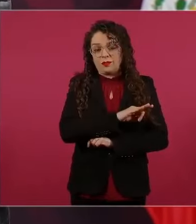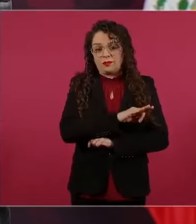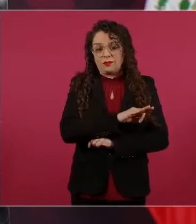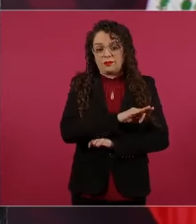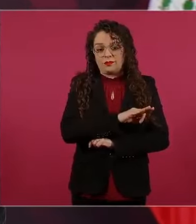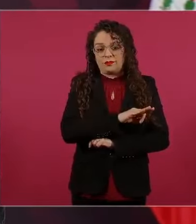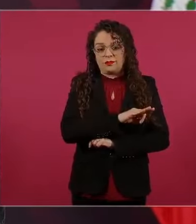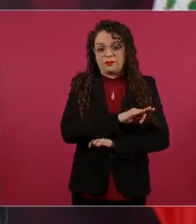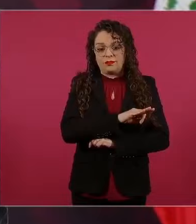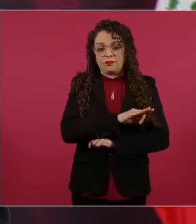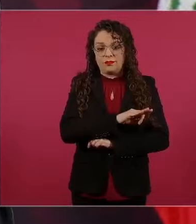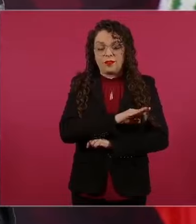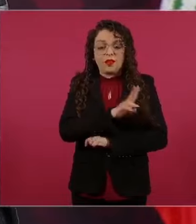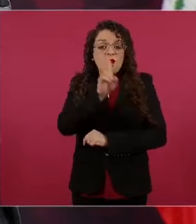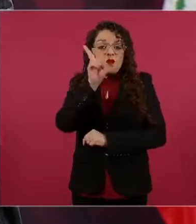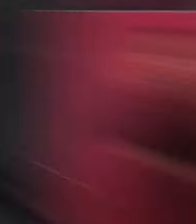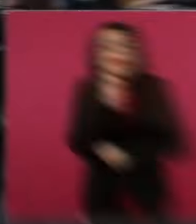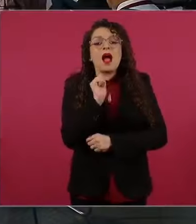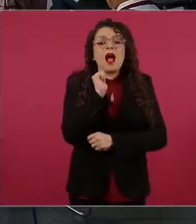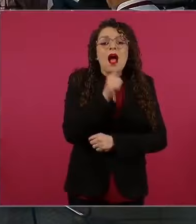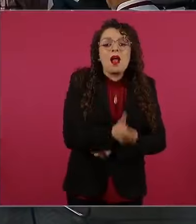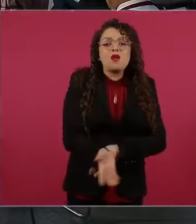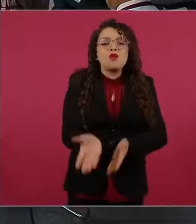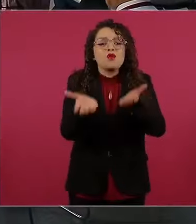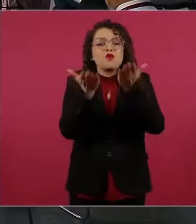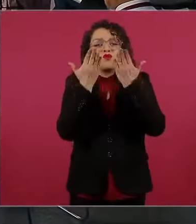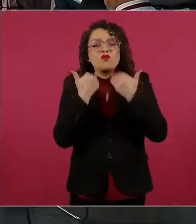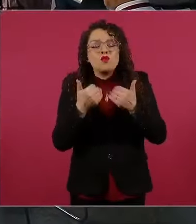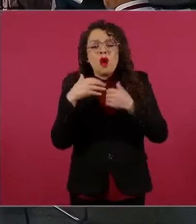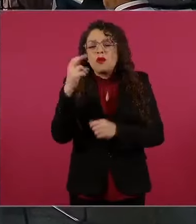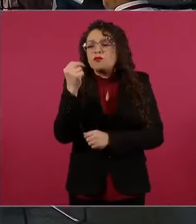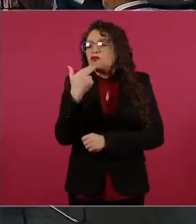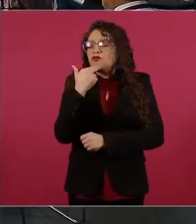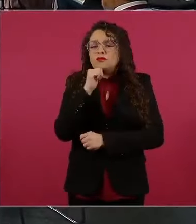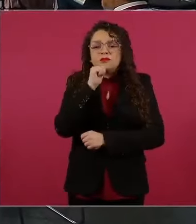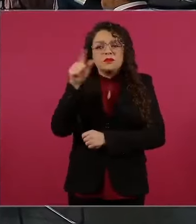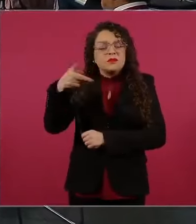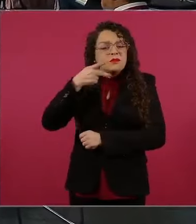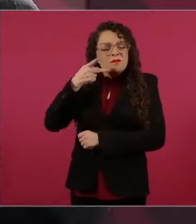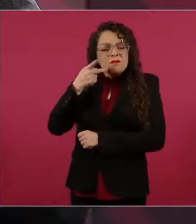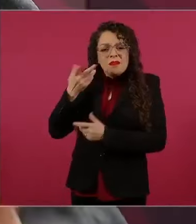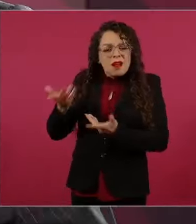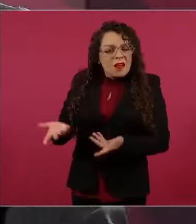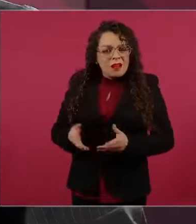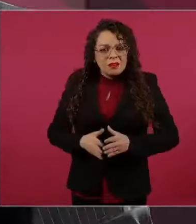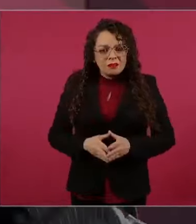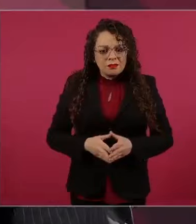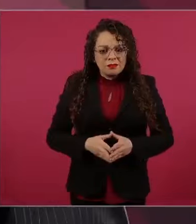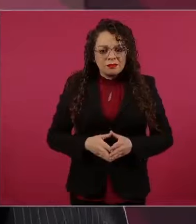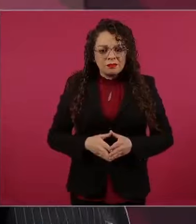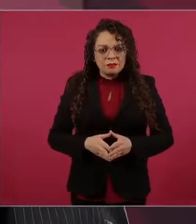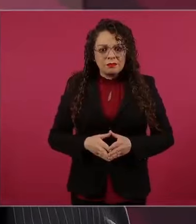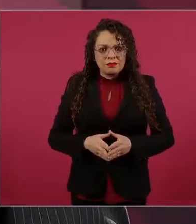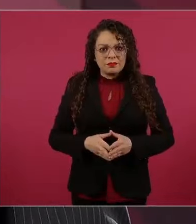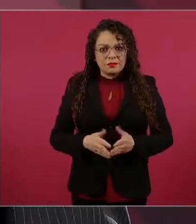no tienen prueba. Bueno, tan es así que a ustedes les consta